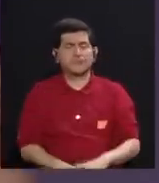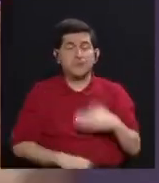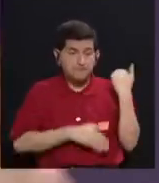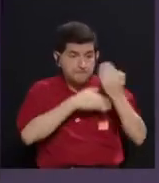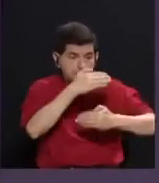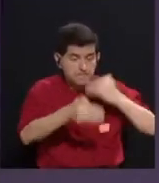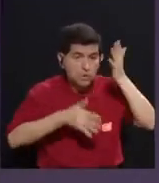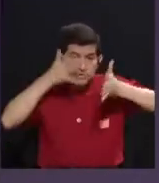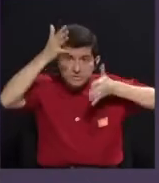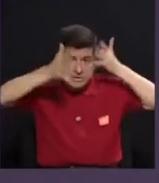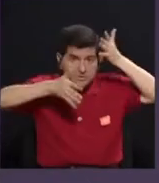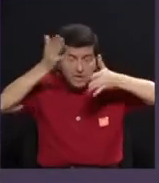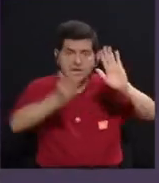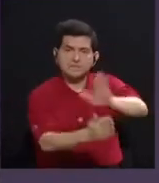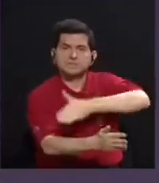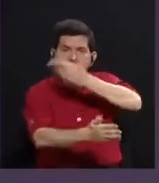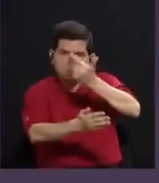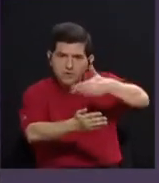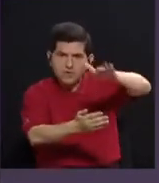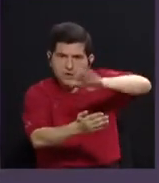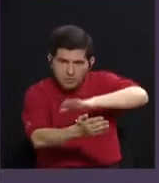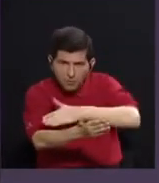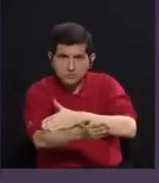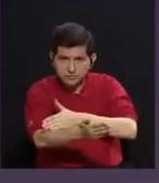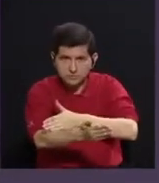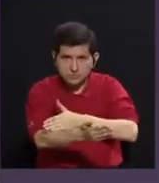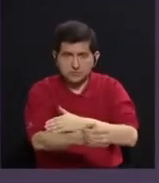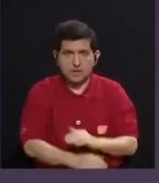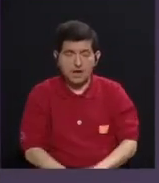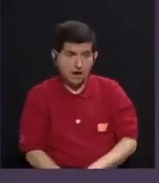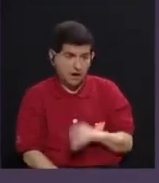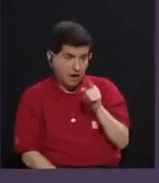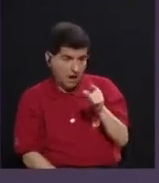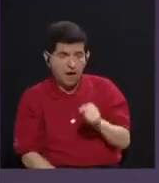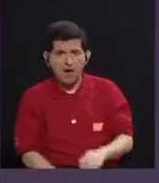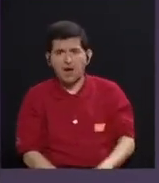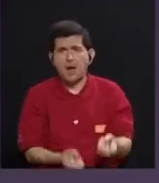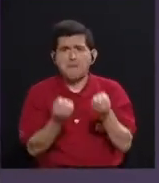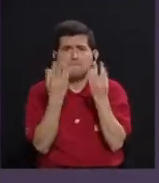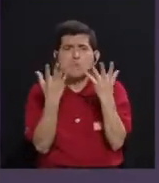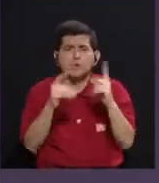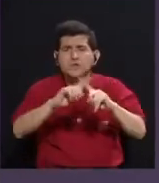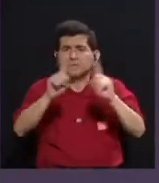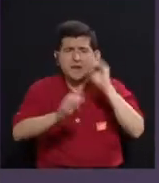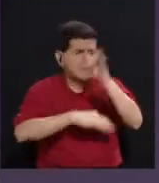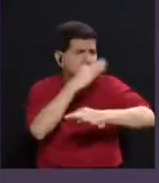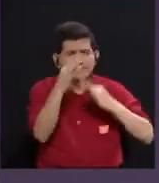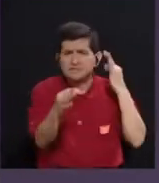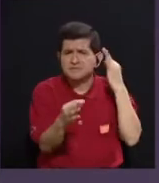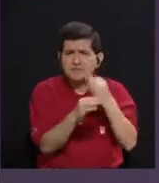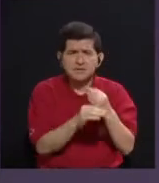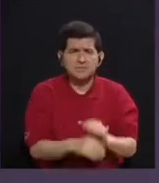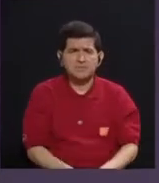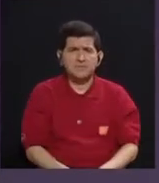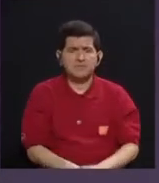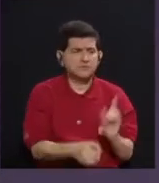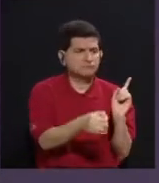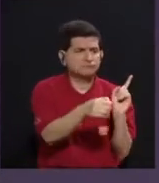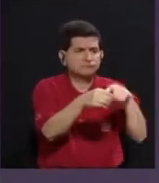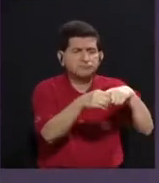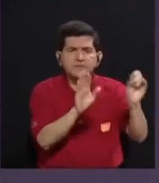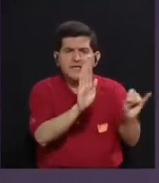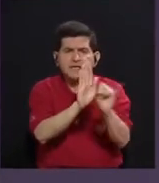proceso creativo de las músicas, en donde hay una infinidad de géneros a los que están adscritos estas